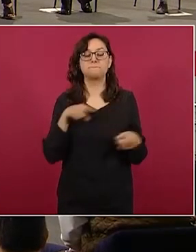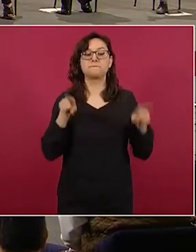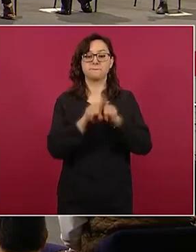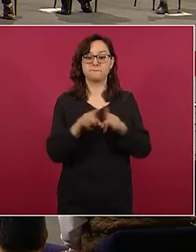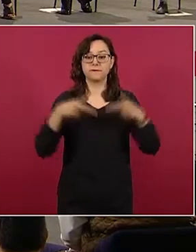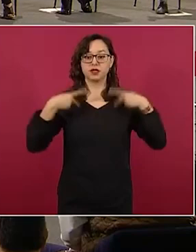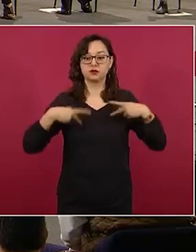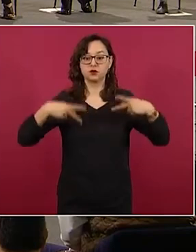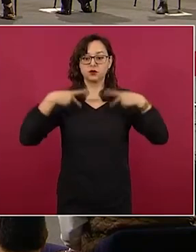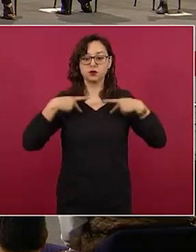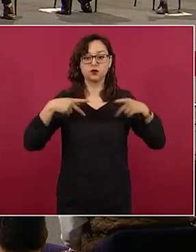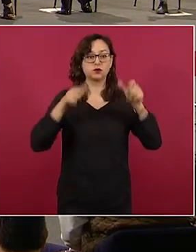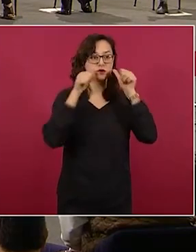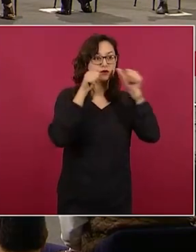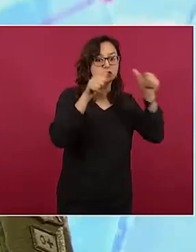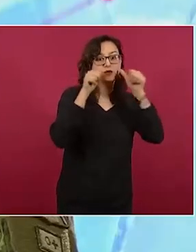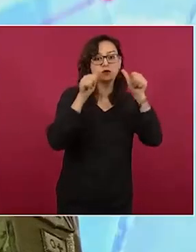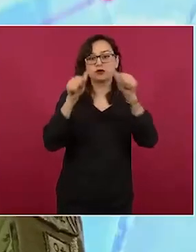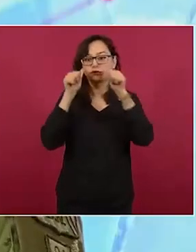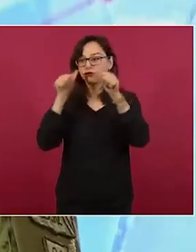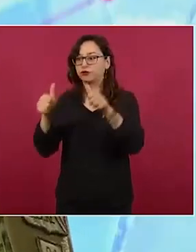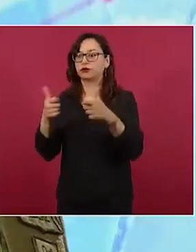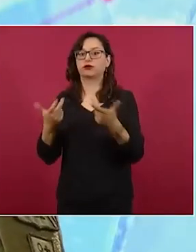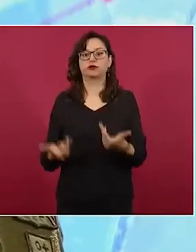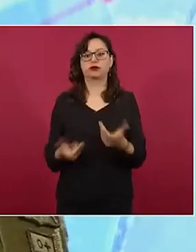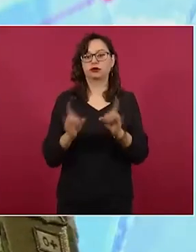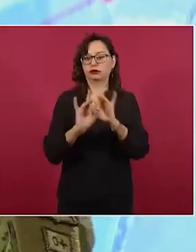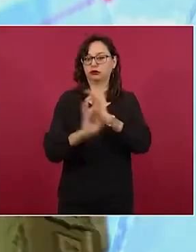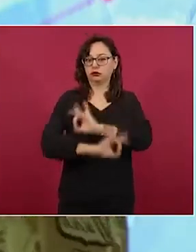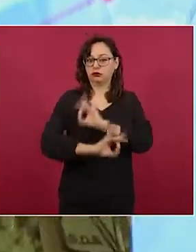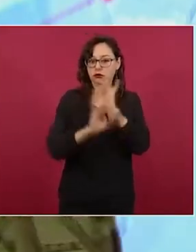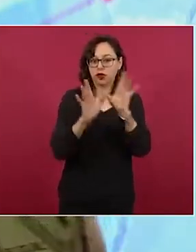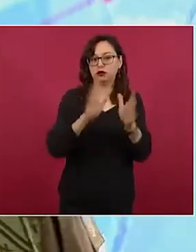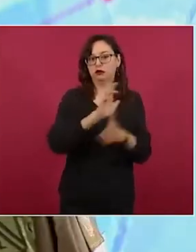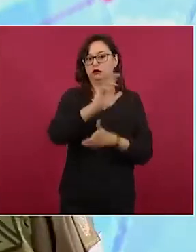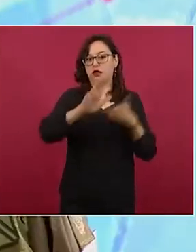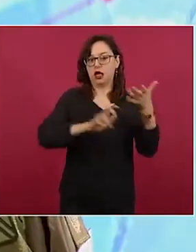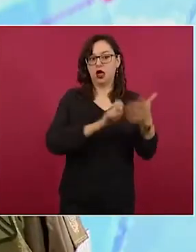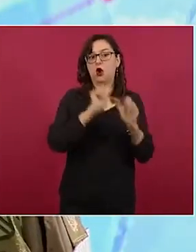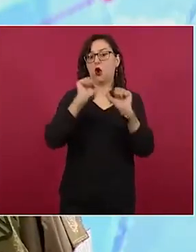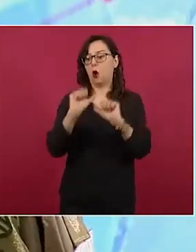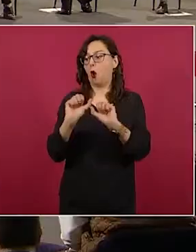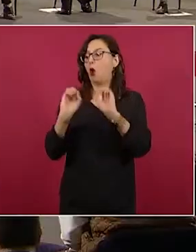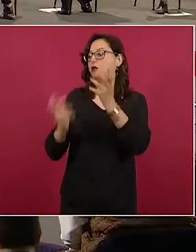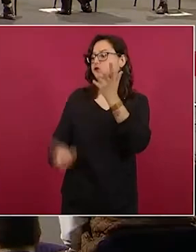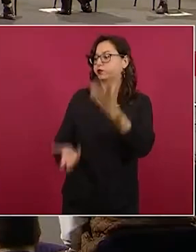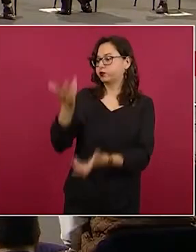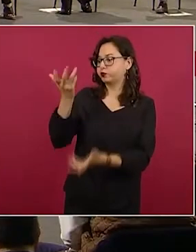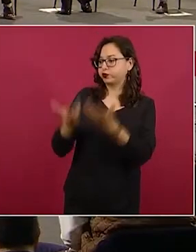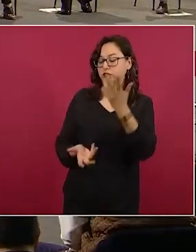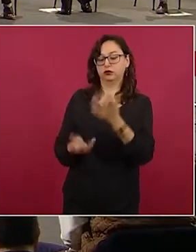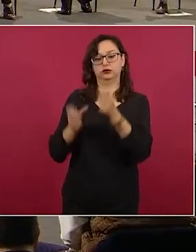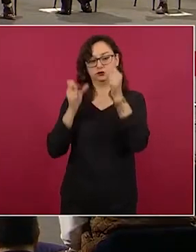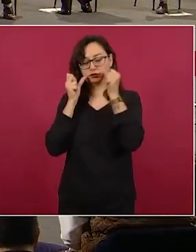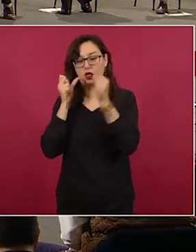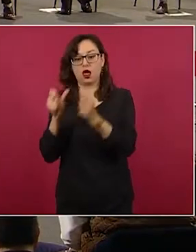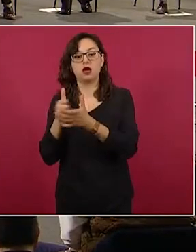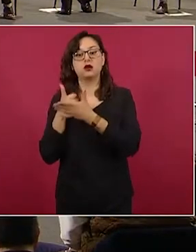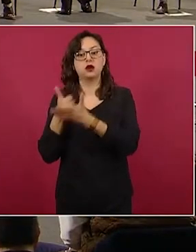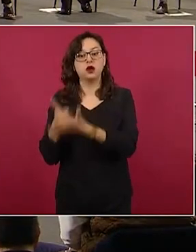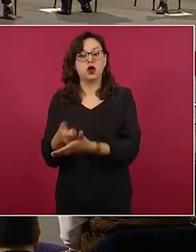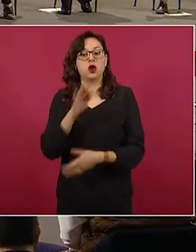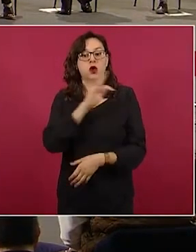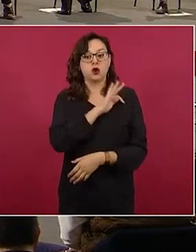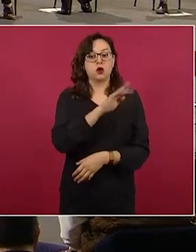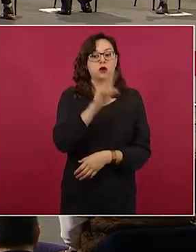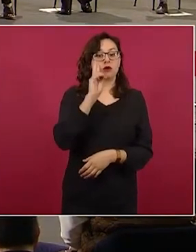población civil en casos de desastres y va a atender incendios forestales. Adicionalmente, el aeropuerto, como ustedes ven, está separado de la